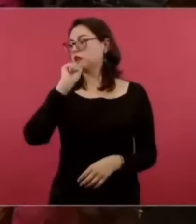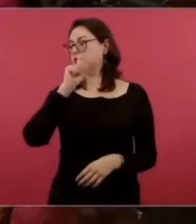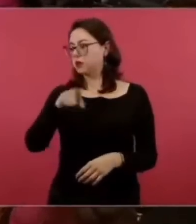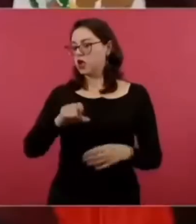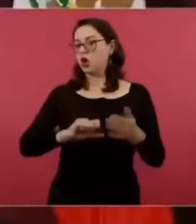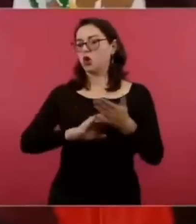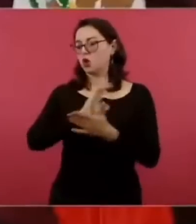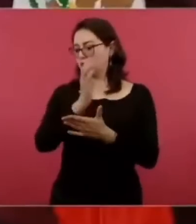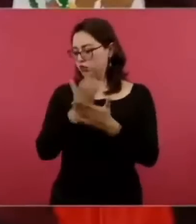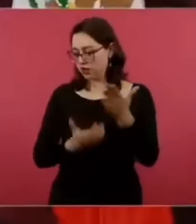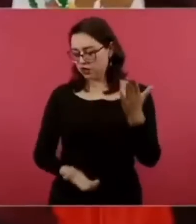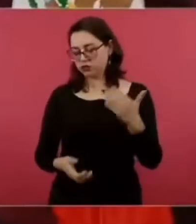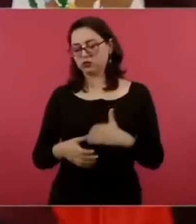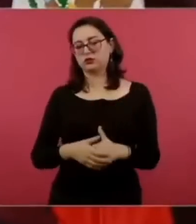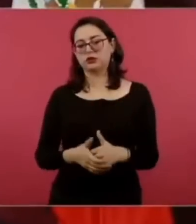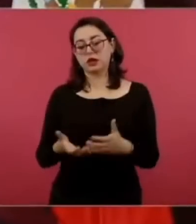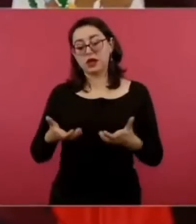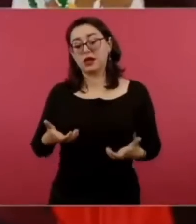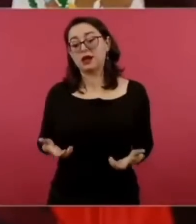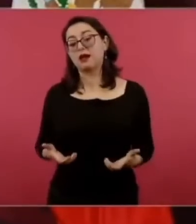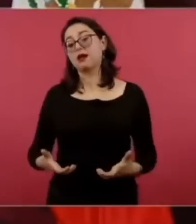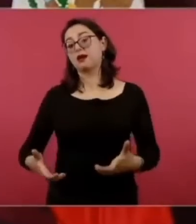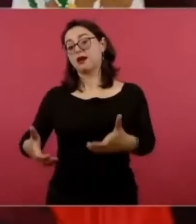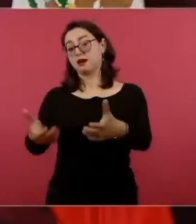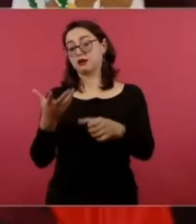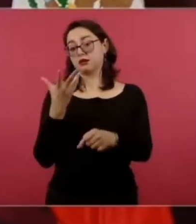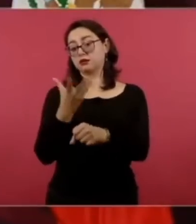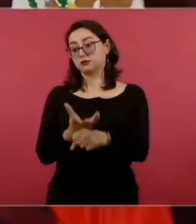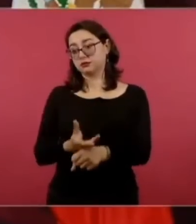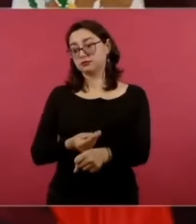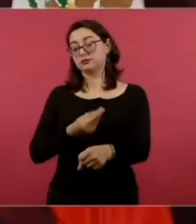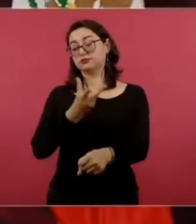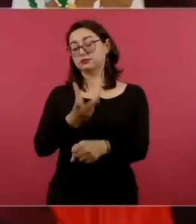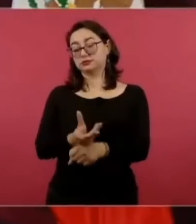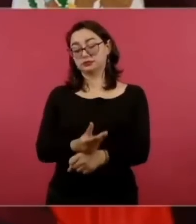un acuerdo nos ahorramos mil millones cada año